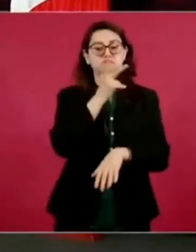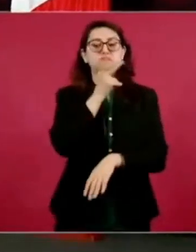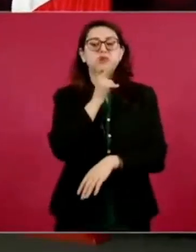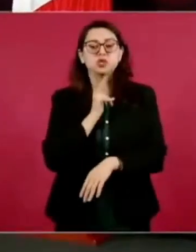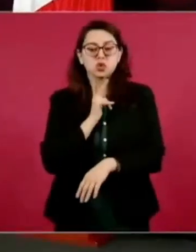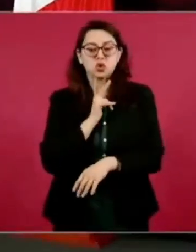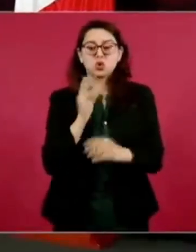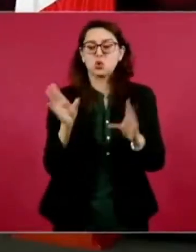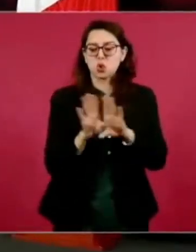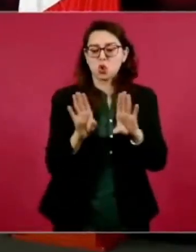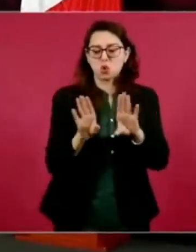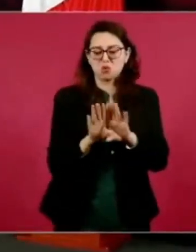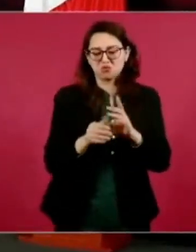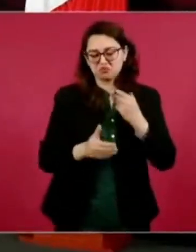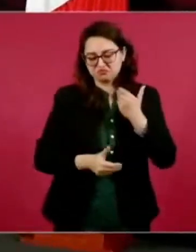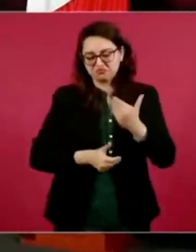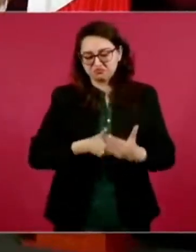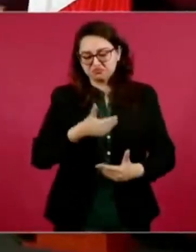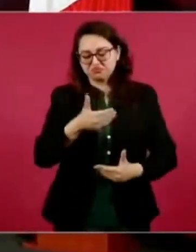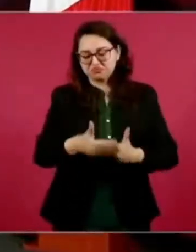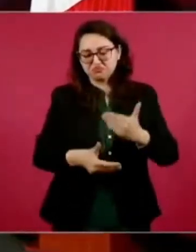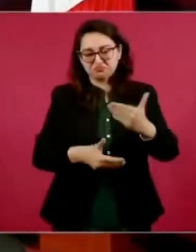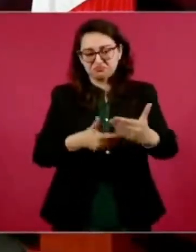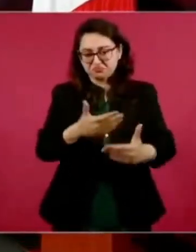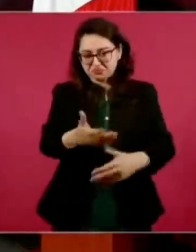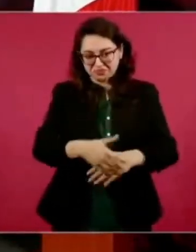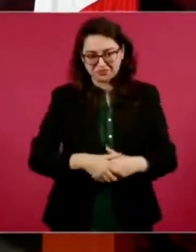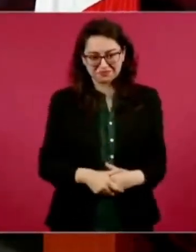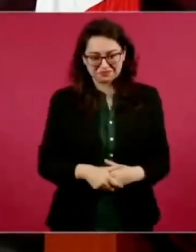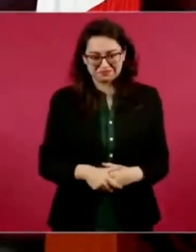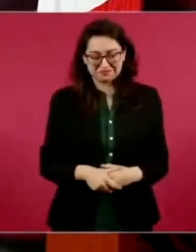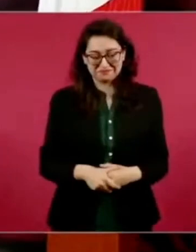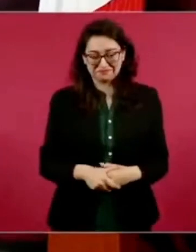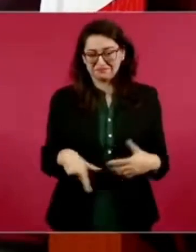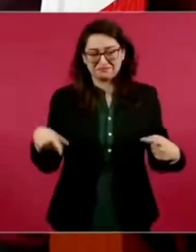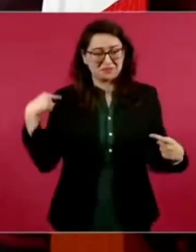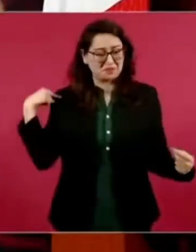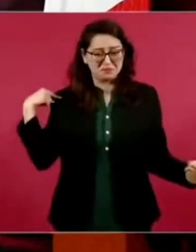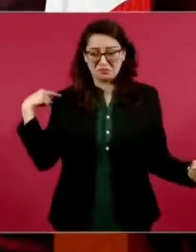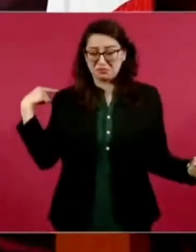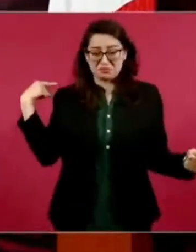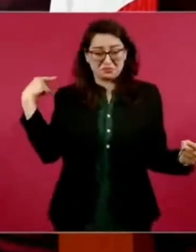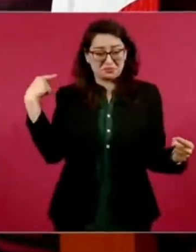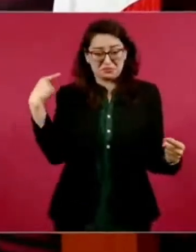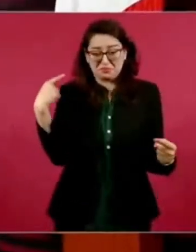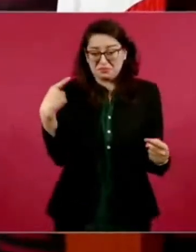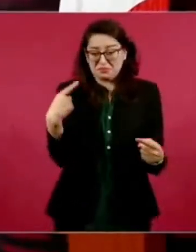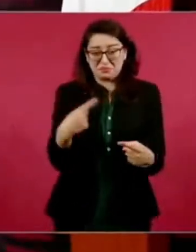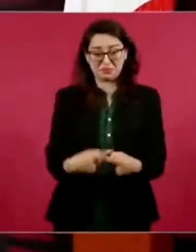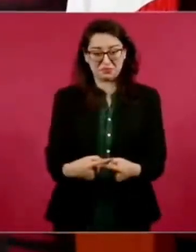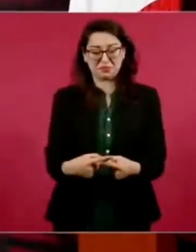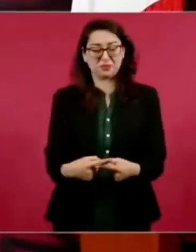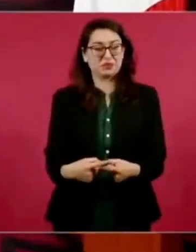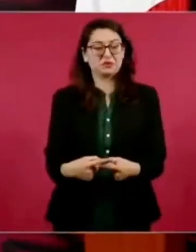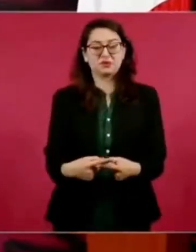Desde entonces la definí,